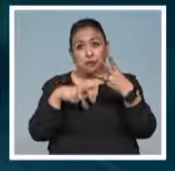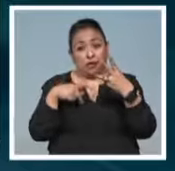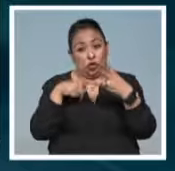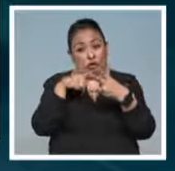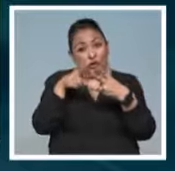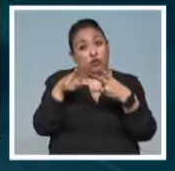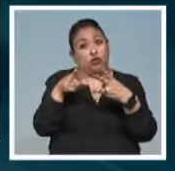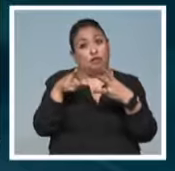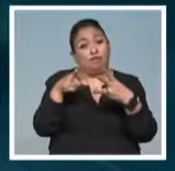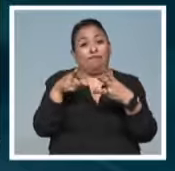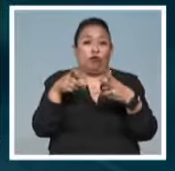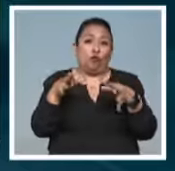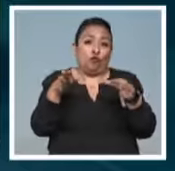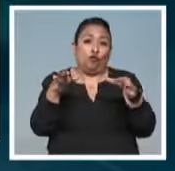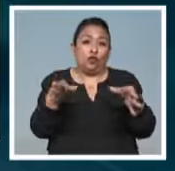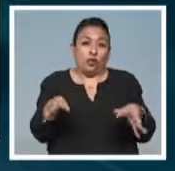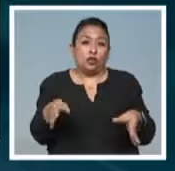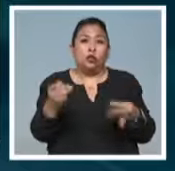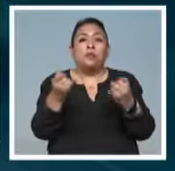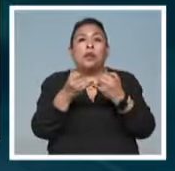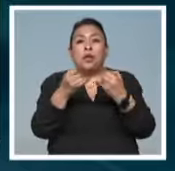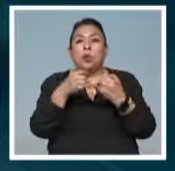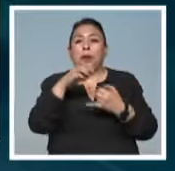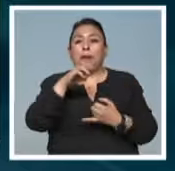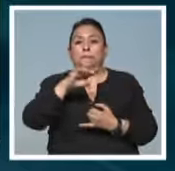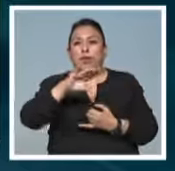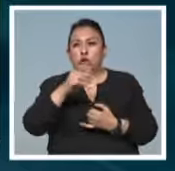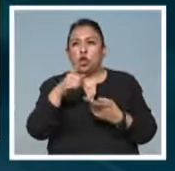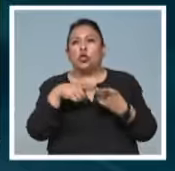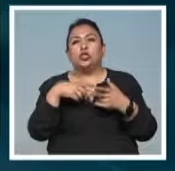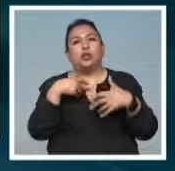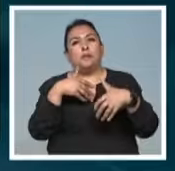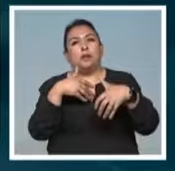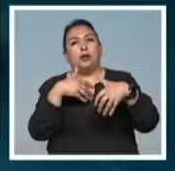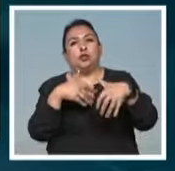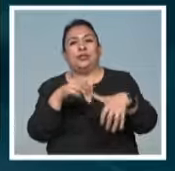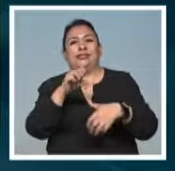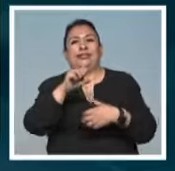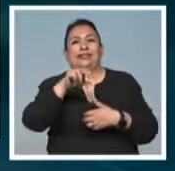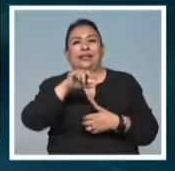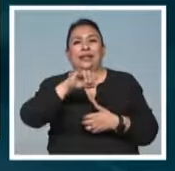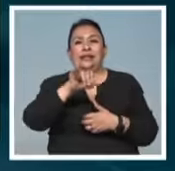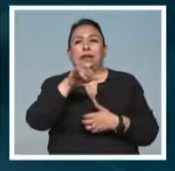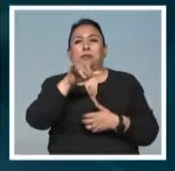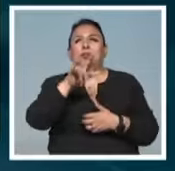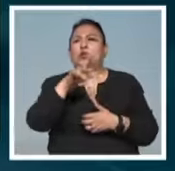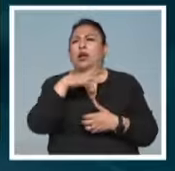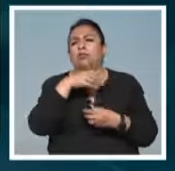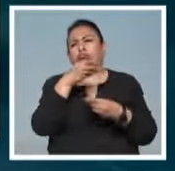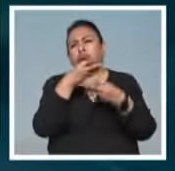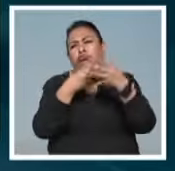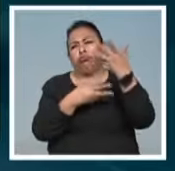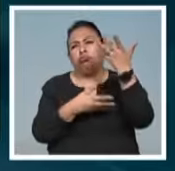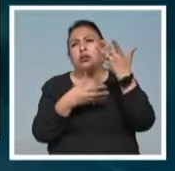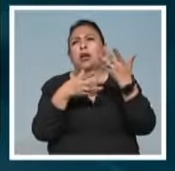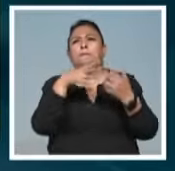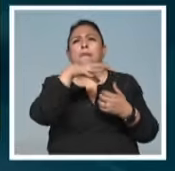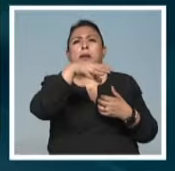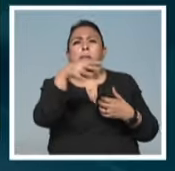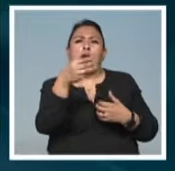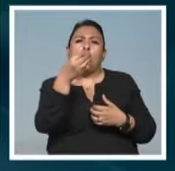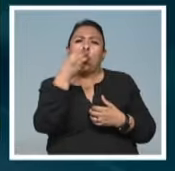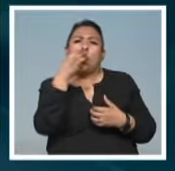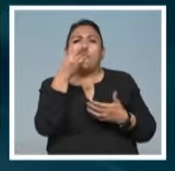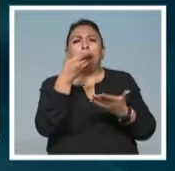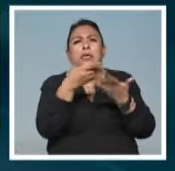consideran fundadoras. Además de los Mikoshi y la procesión, el Sanja Matsuri también ofrece una amplia variedad de puestos de comida y